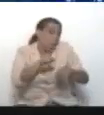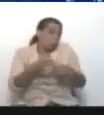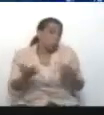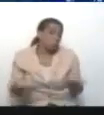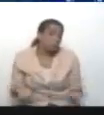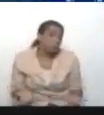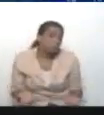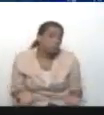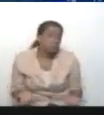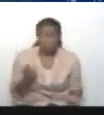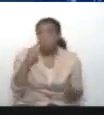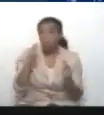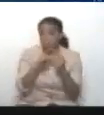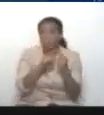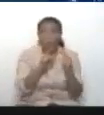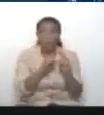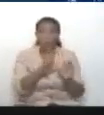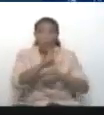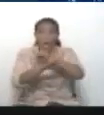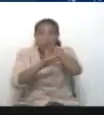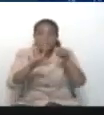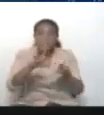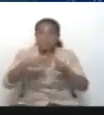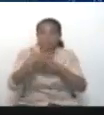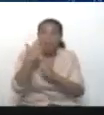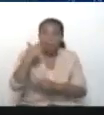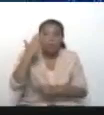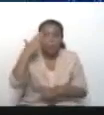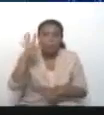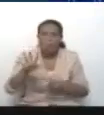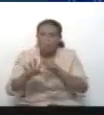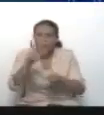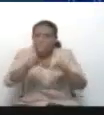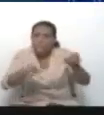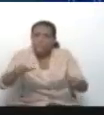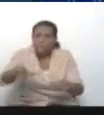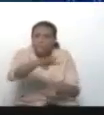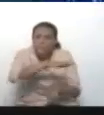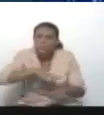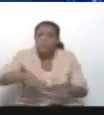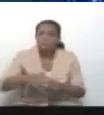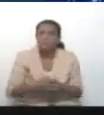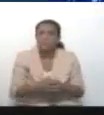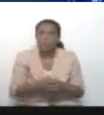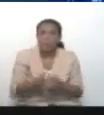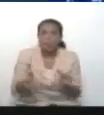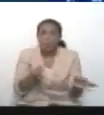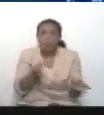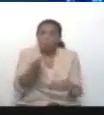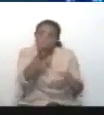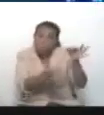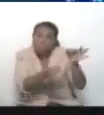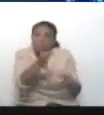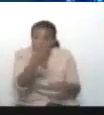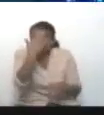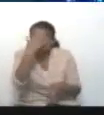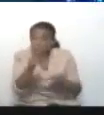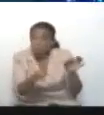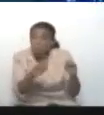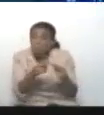Yo conozco muy bien estos cinco casos que ha imputado y judicializado